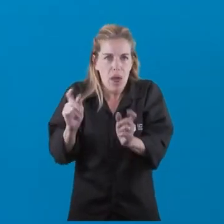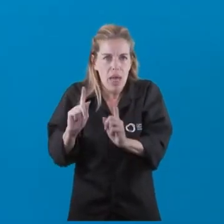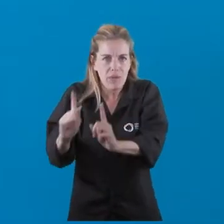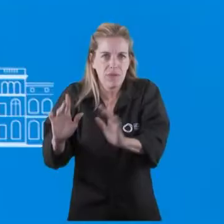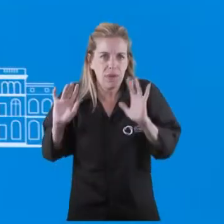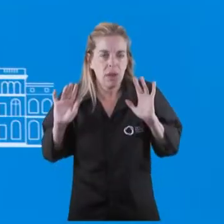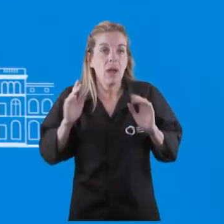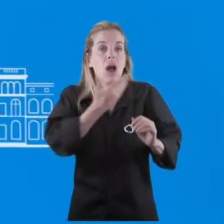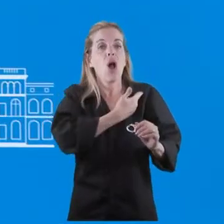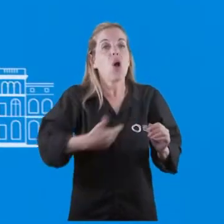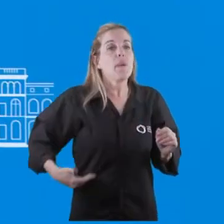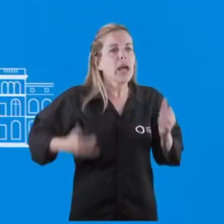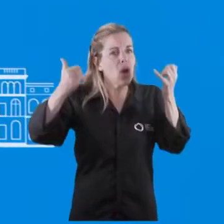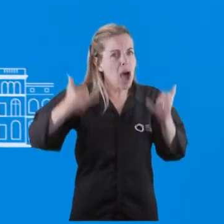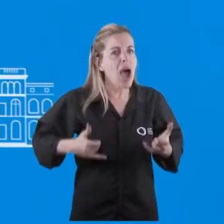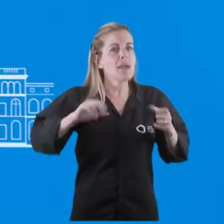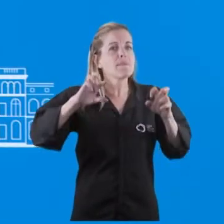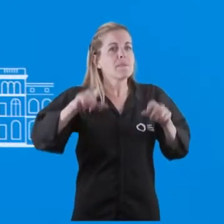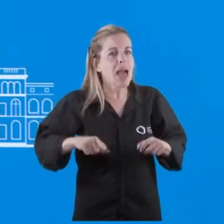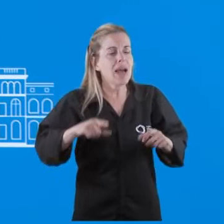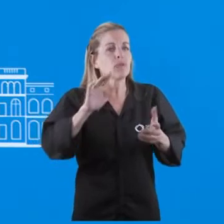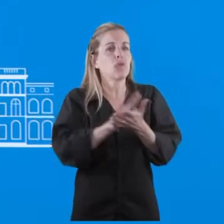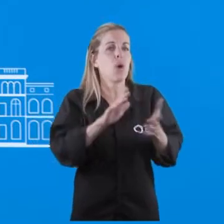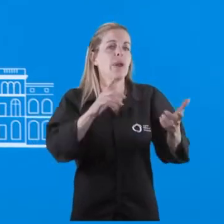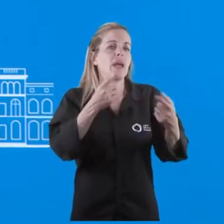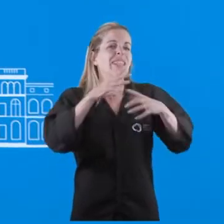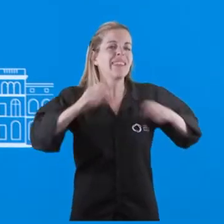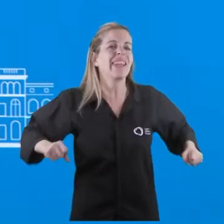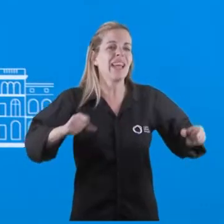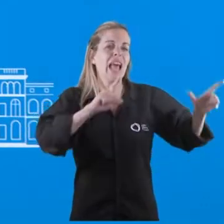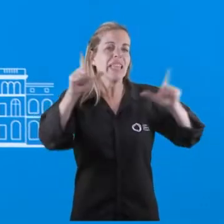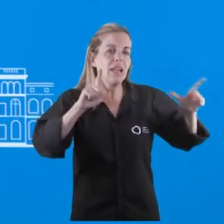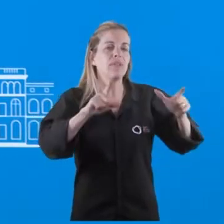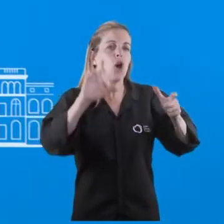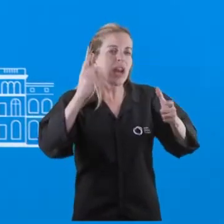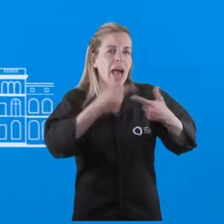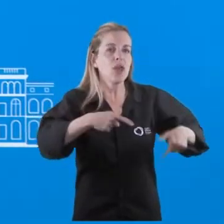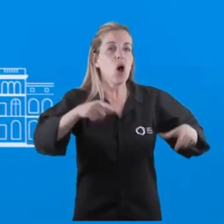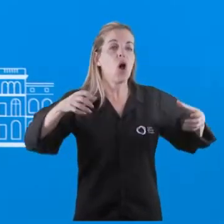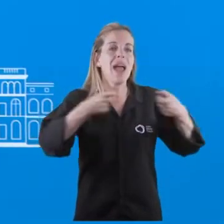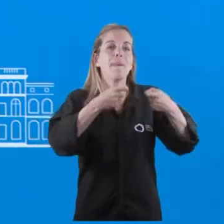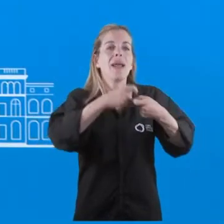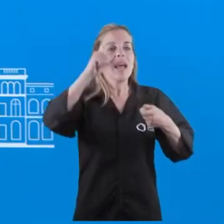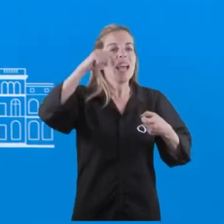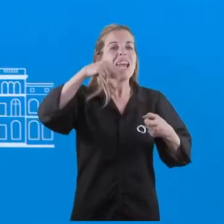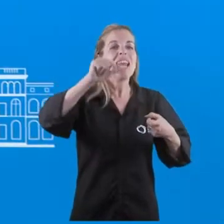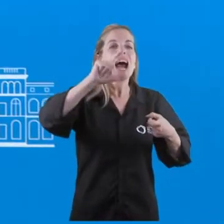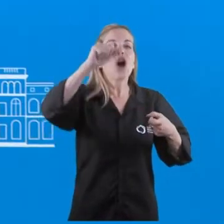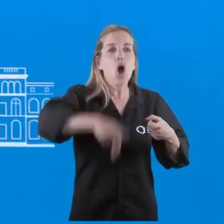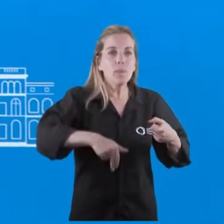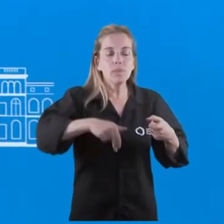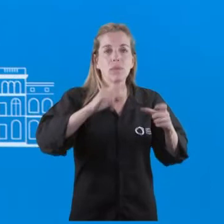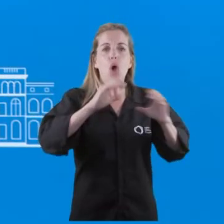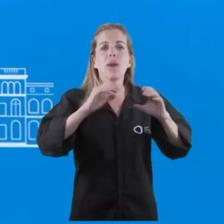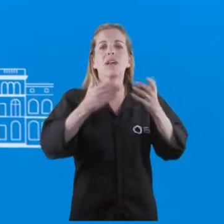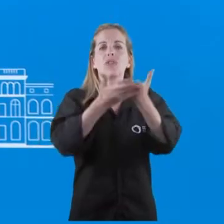tiene una política con respecto, no solamente a través de la Secretaría de Medios, sino también a través del ENACOM, con respecto a los medios cooperativos y a la